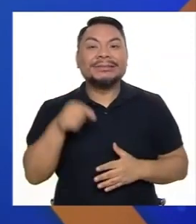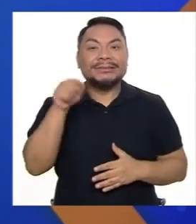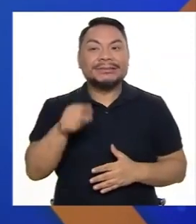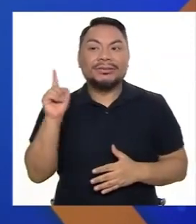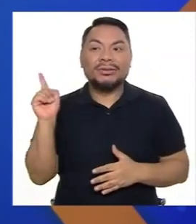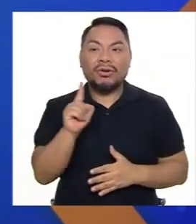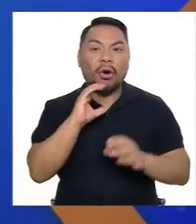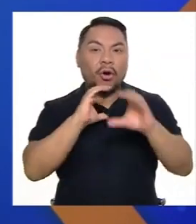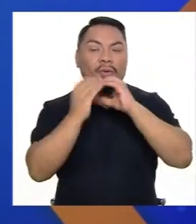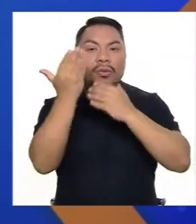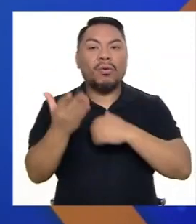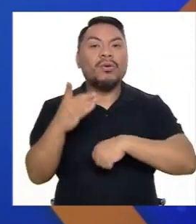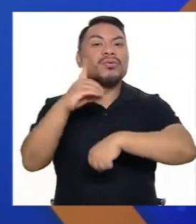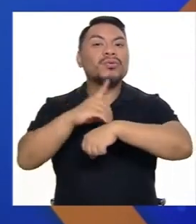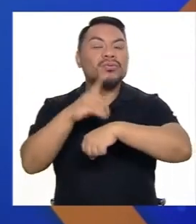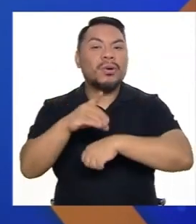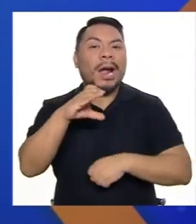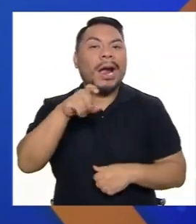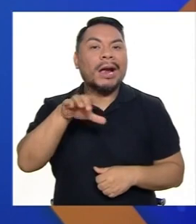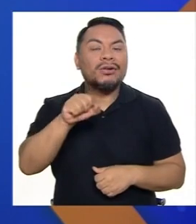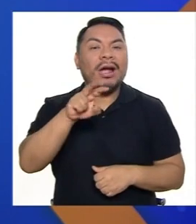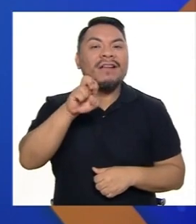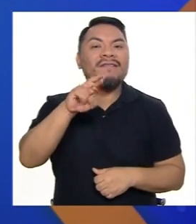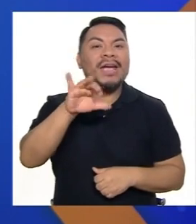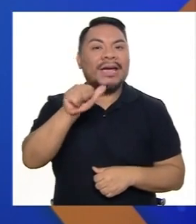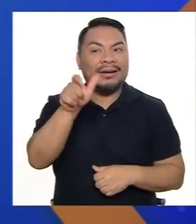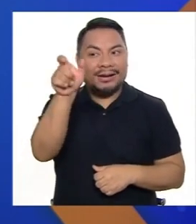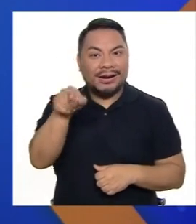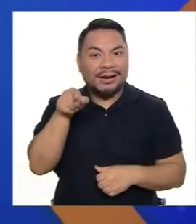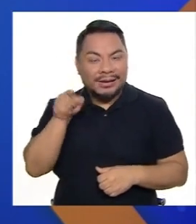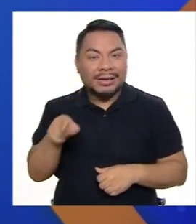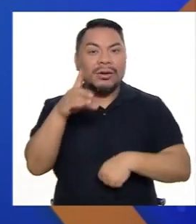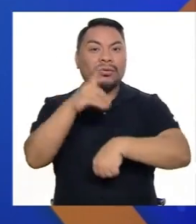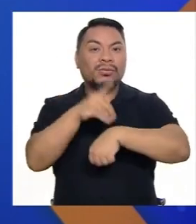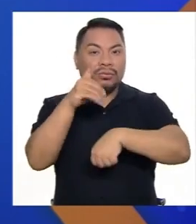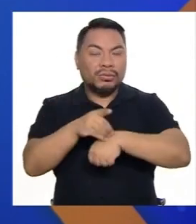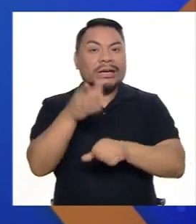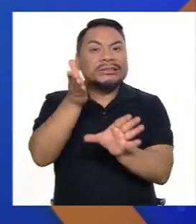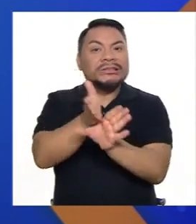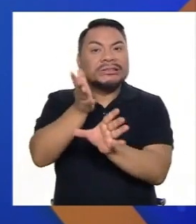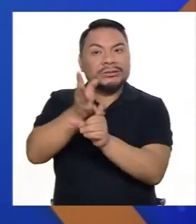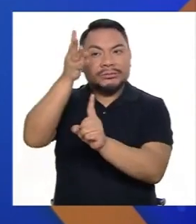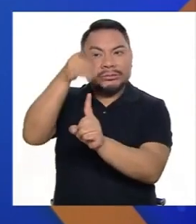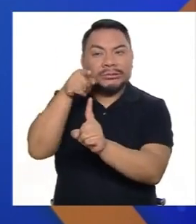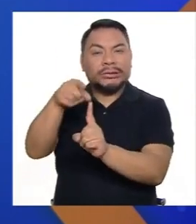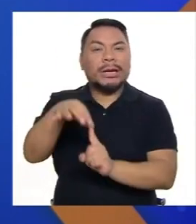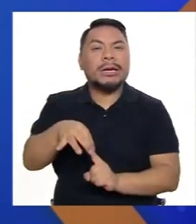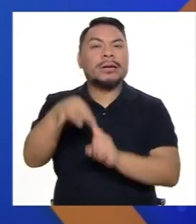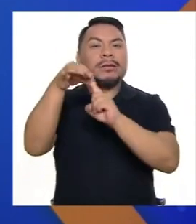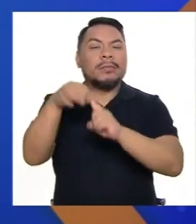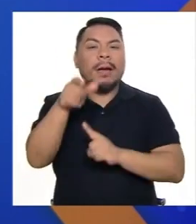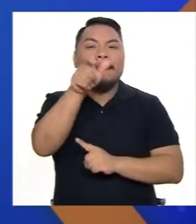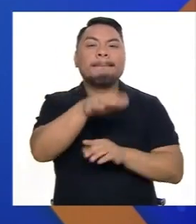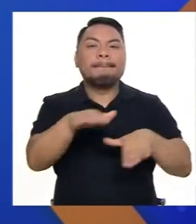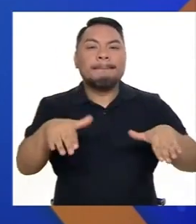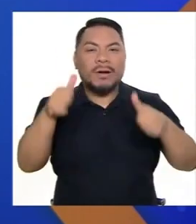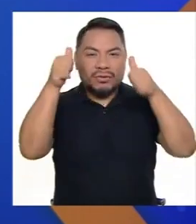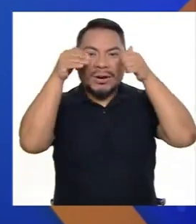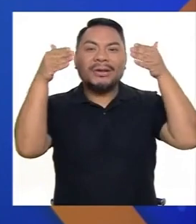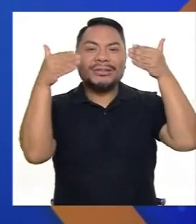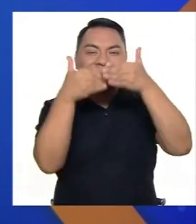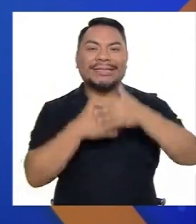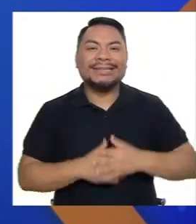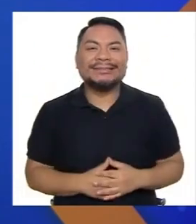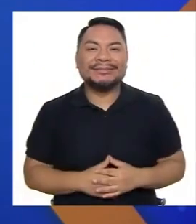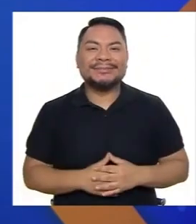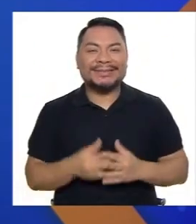Estaremos conversando con el doctor Carlos Vera Scamarone, médico psiquiatra y especialista en trastorno del espectro